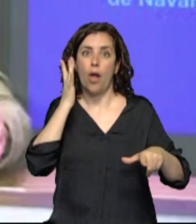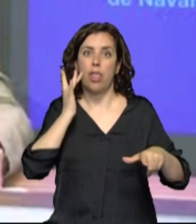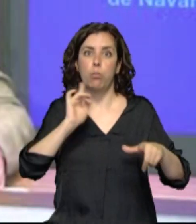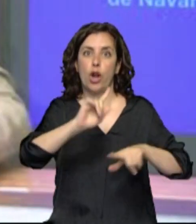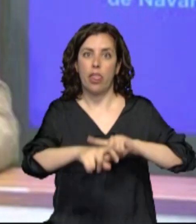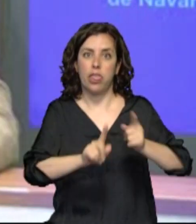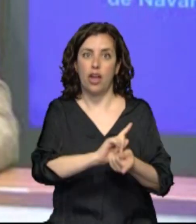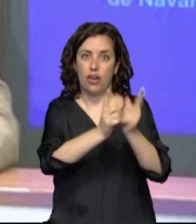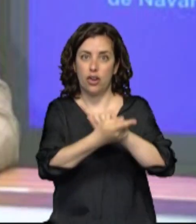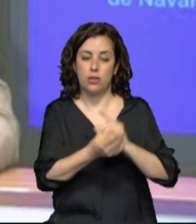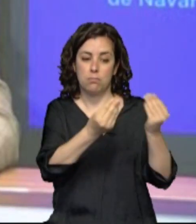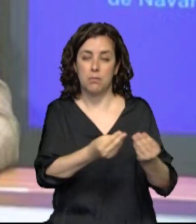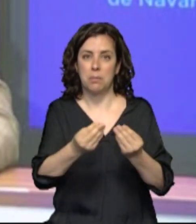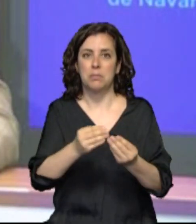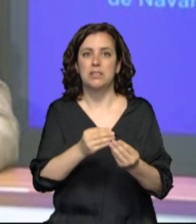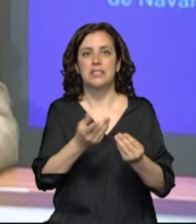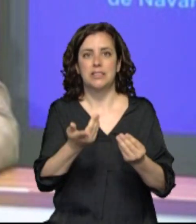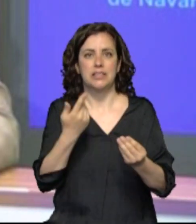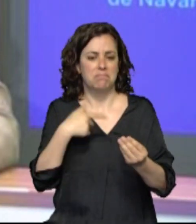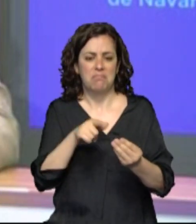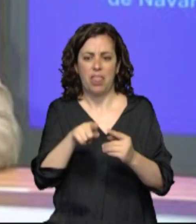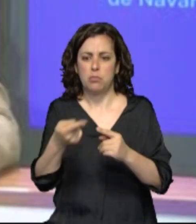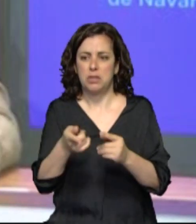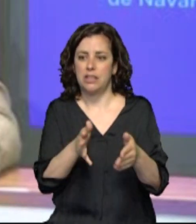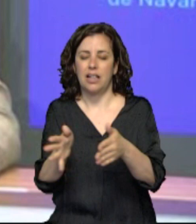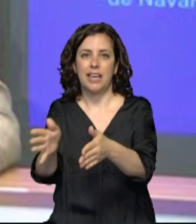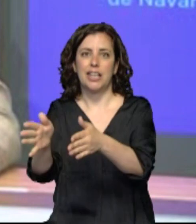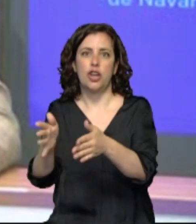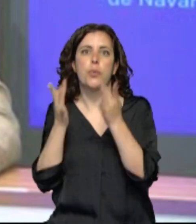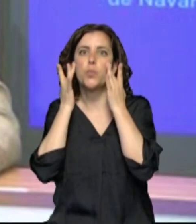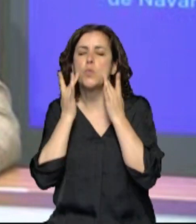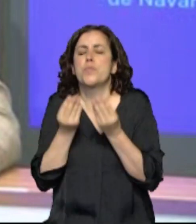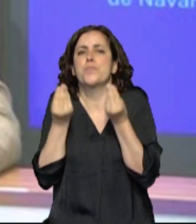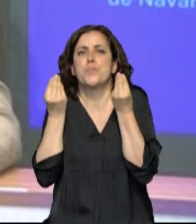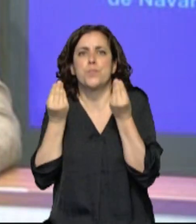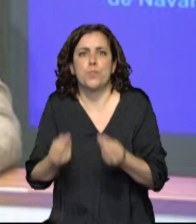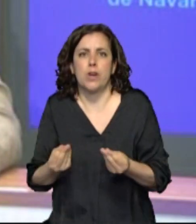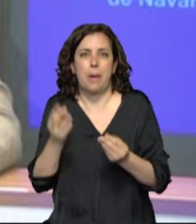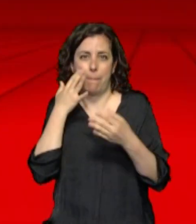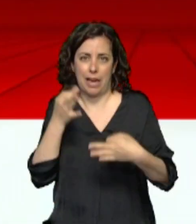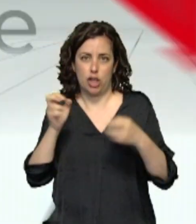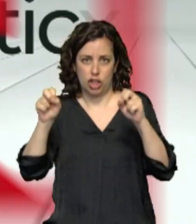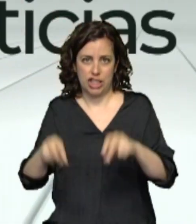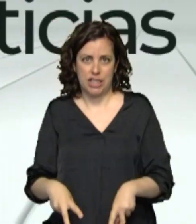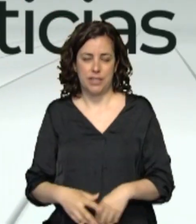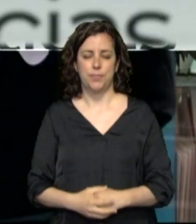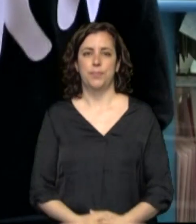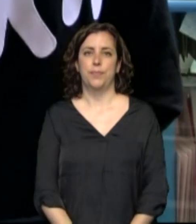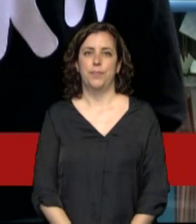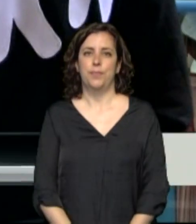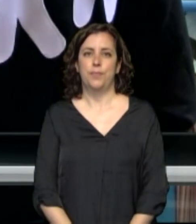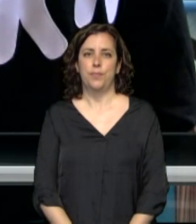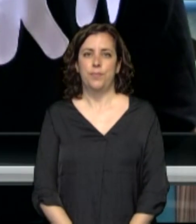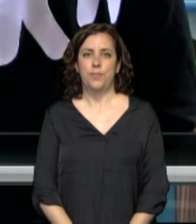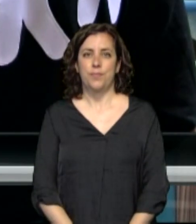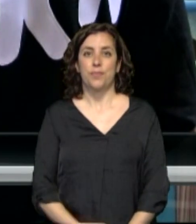depurada se devuelve al río en las condiciones normales y sin ningún tipo de riesgo. Y